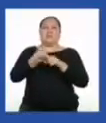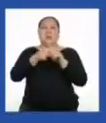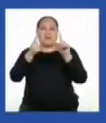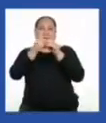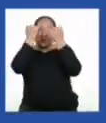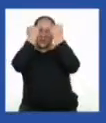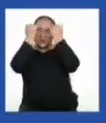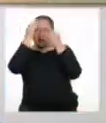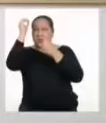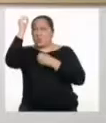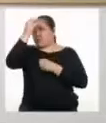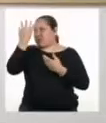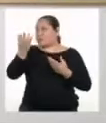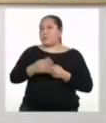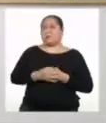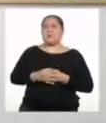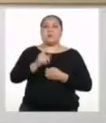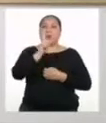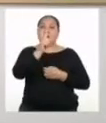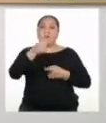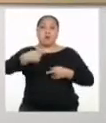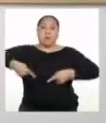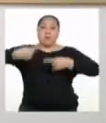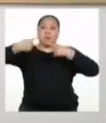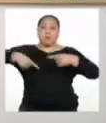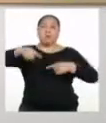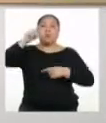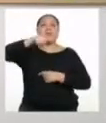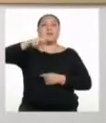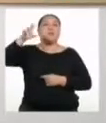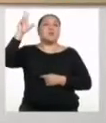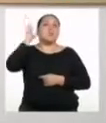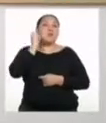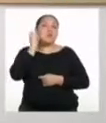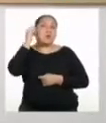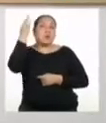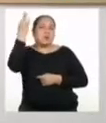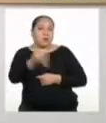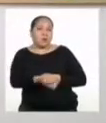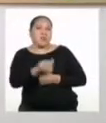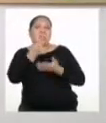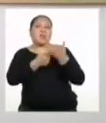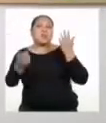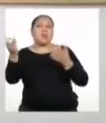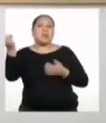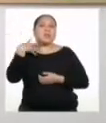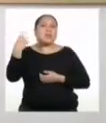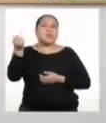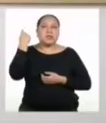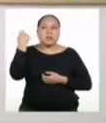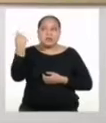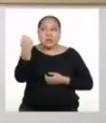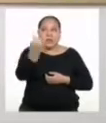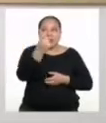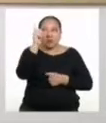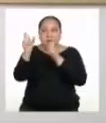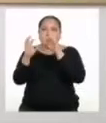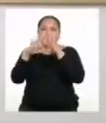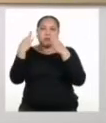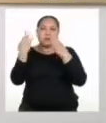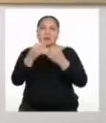discrepancias? Para evitar discusiones debemos escuchar realmente lo que nos dice cada uno de los miembros de nuestra familia.